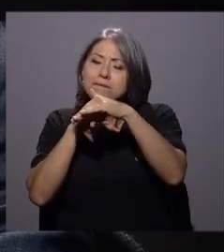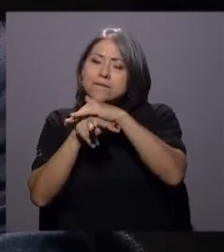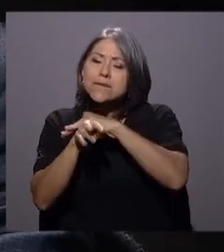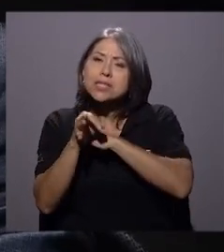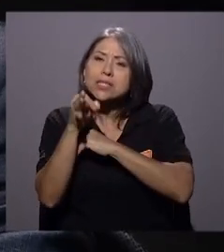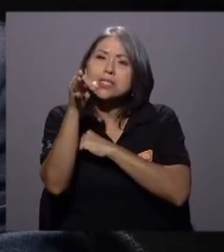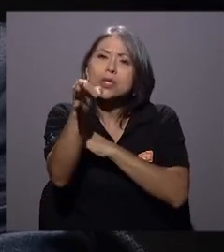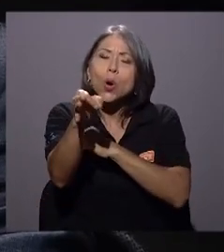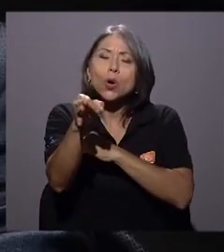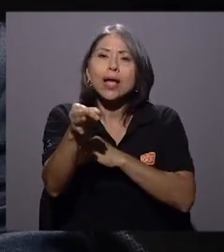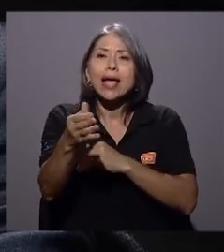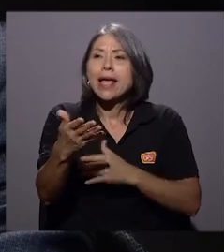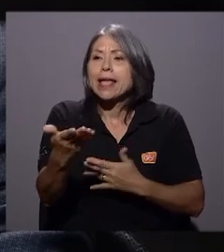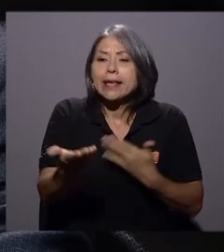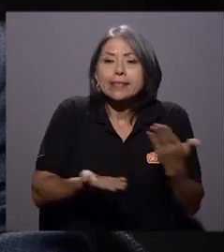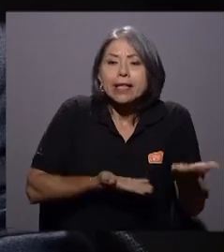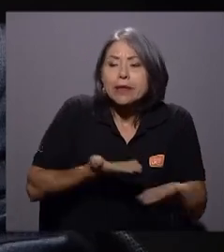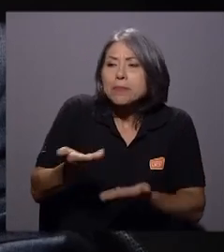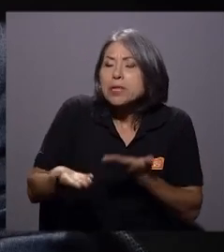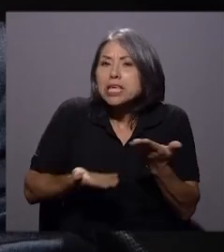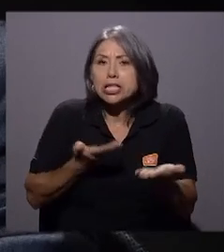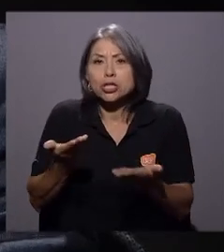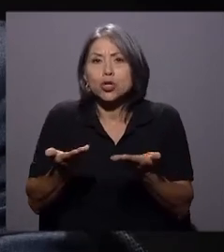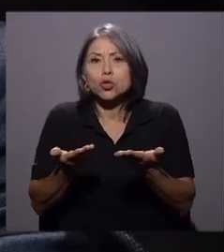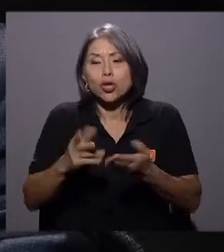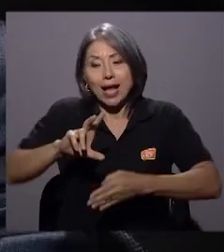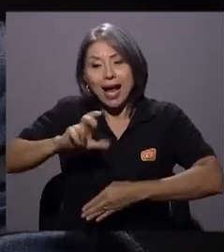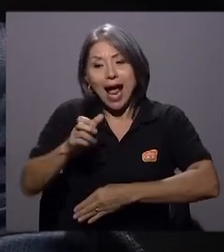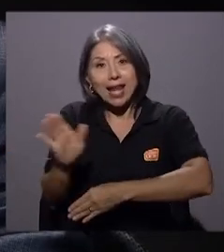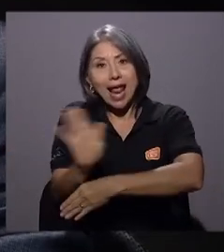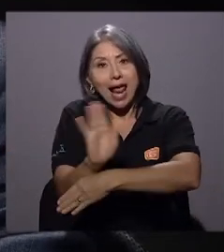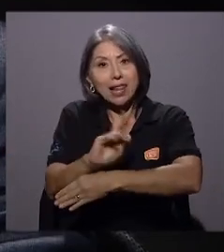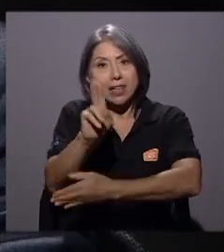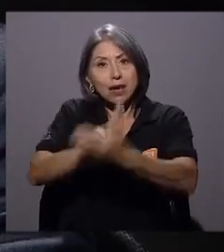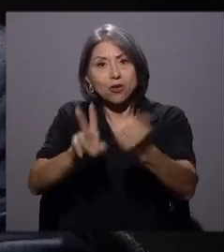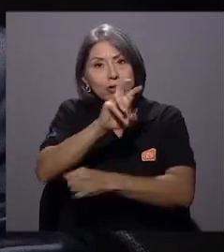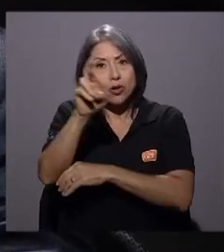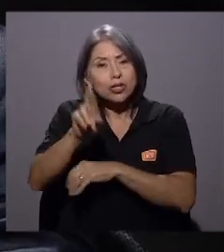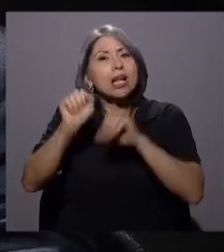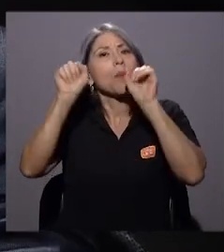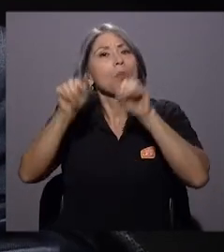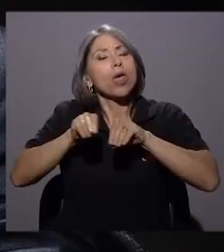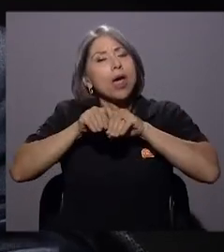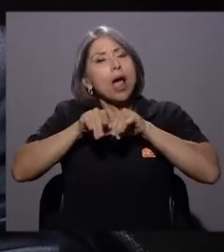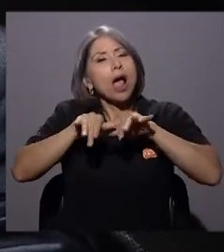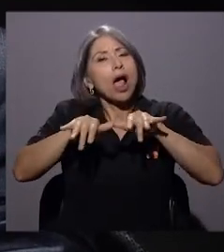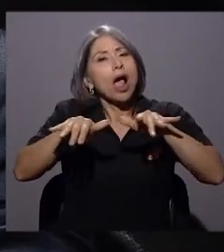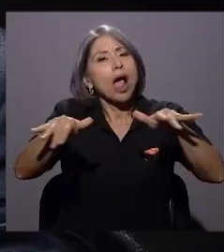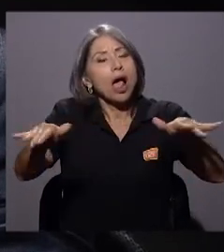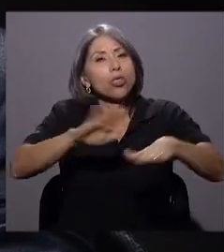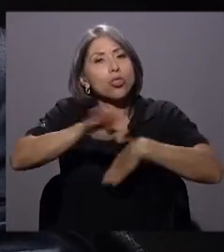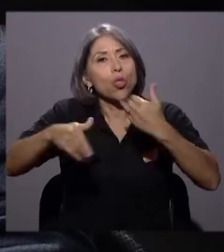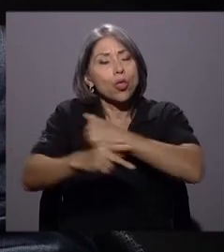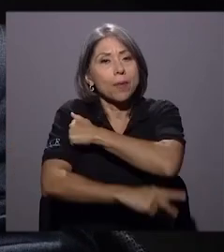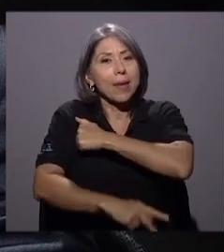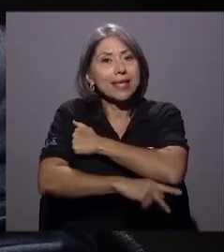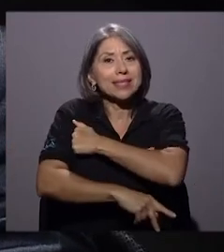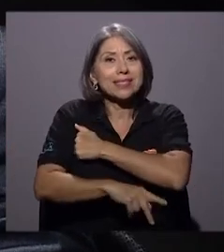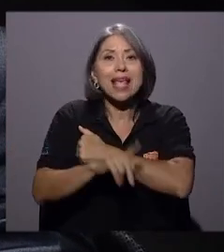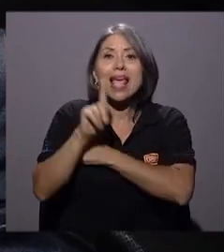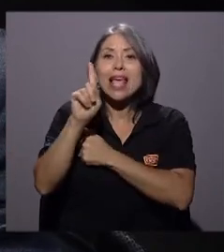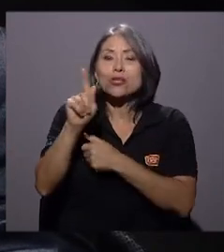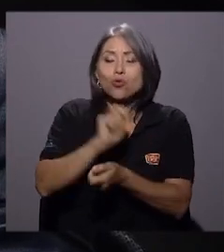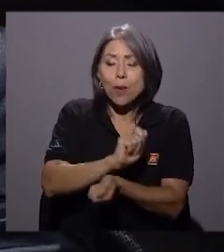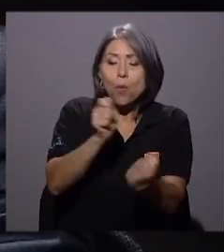los servicios, la cobertura del canal de la Universidad de Costa Rica. Es una modificación, una interpretación auténtica